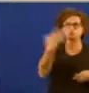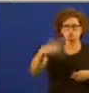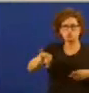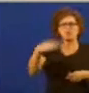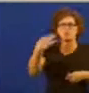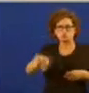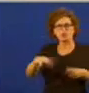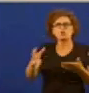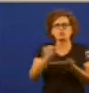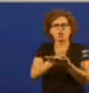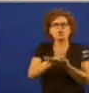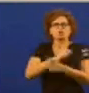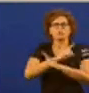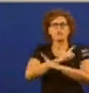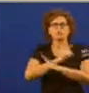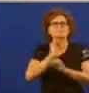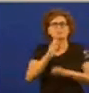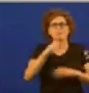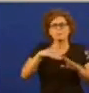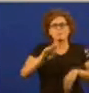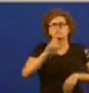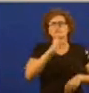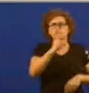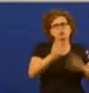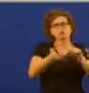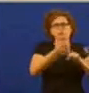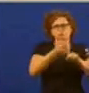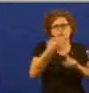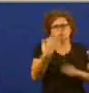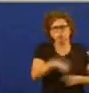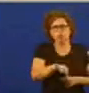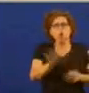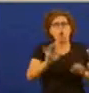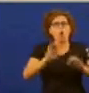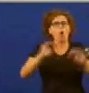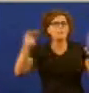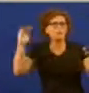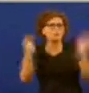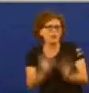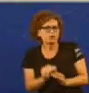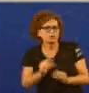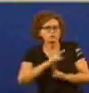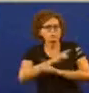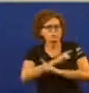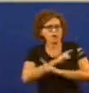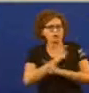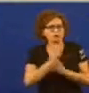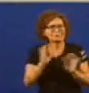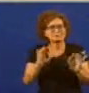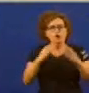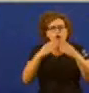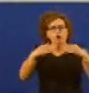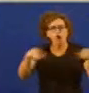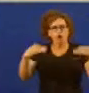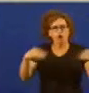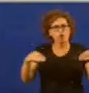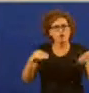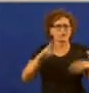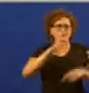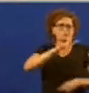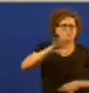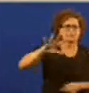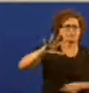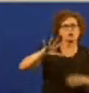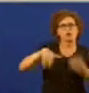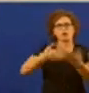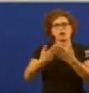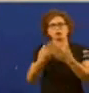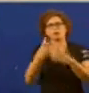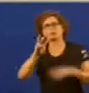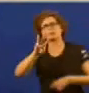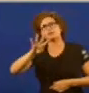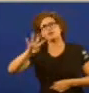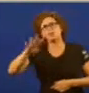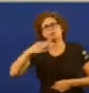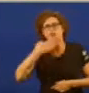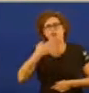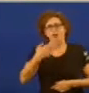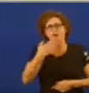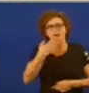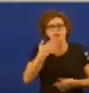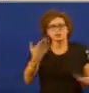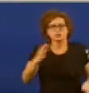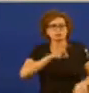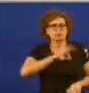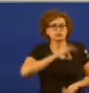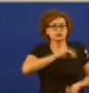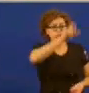salten todas as alarmas vermelhas o poderíamos eliminar o paro entre un discurso de entre 25 e 34 anos un